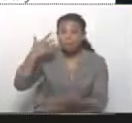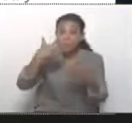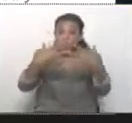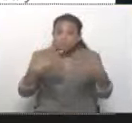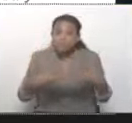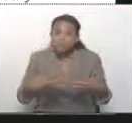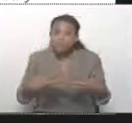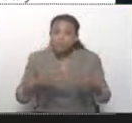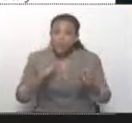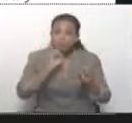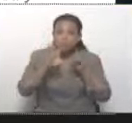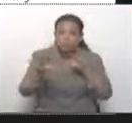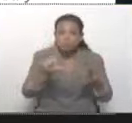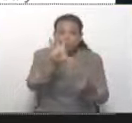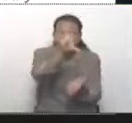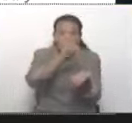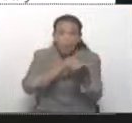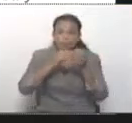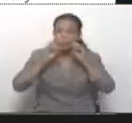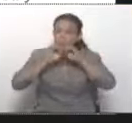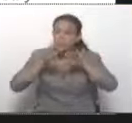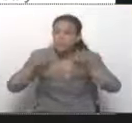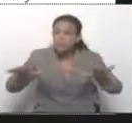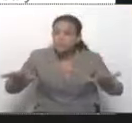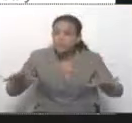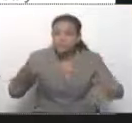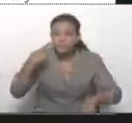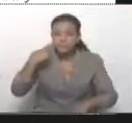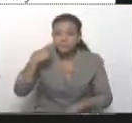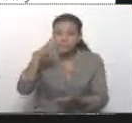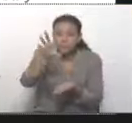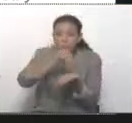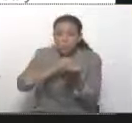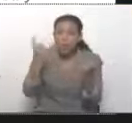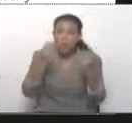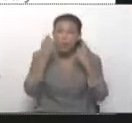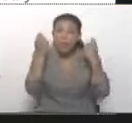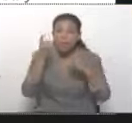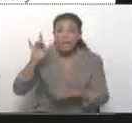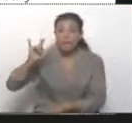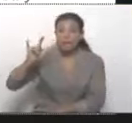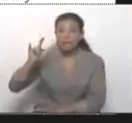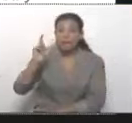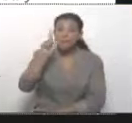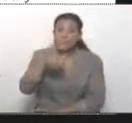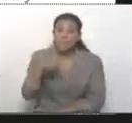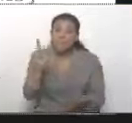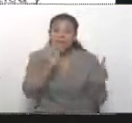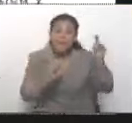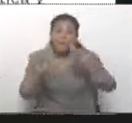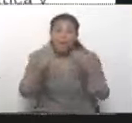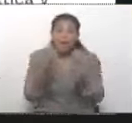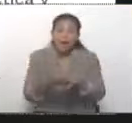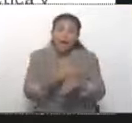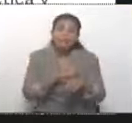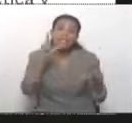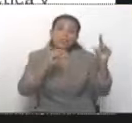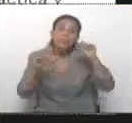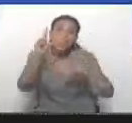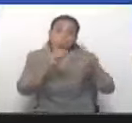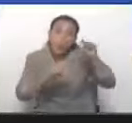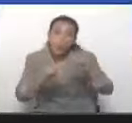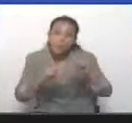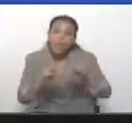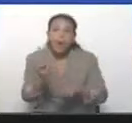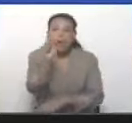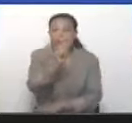mi Instagram, mi cuenta, y las publiqué en X, antes Twitter, son las tres que